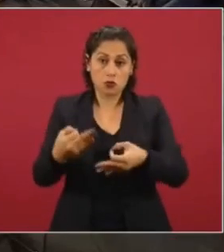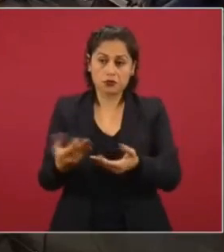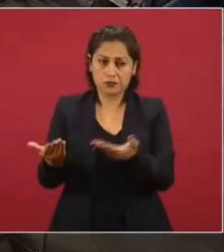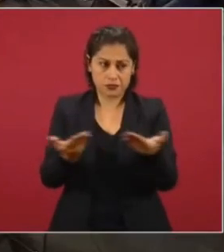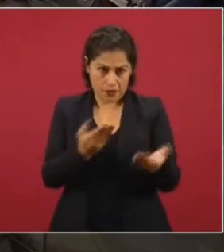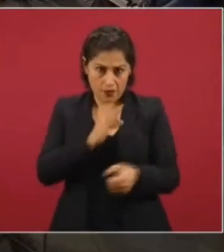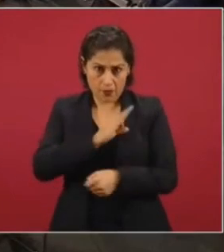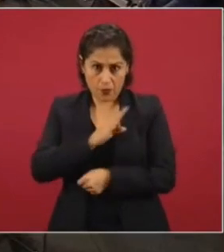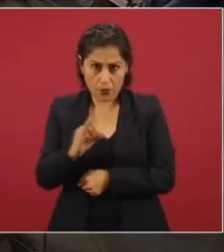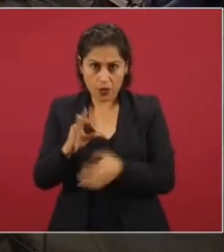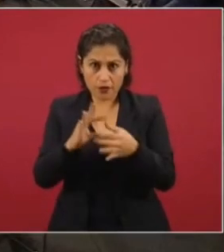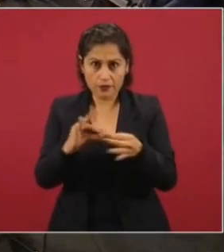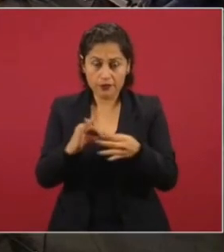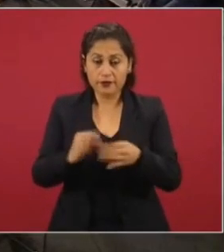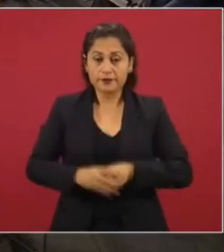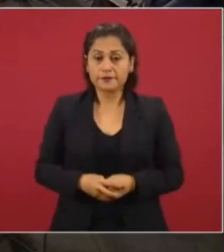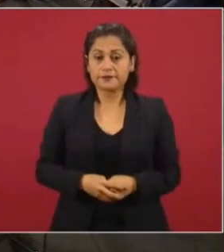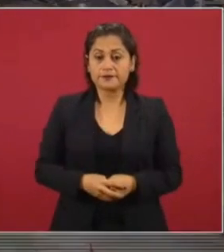Marcelo, explicar.